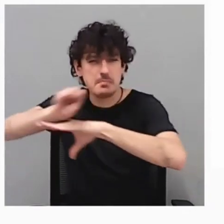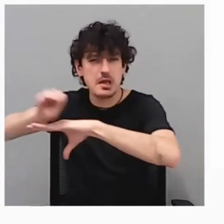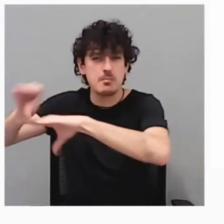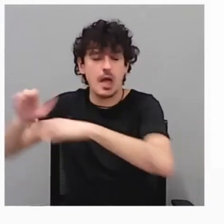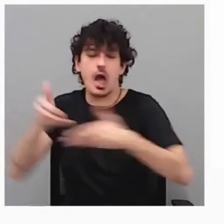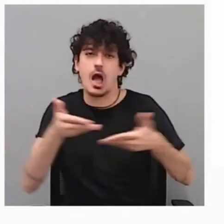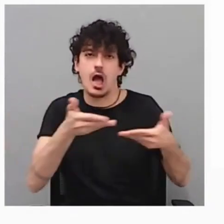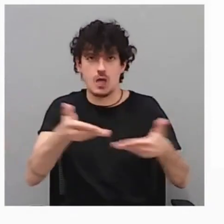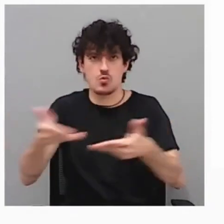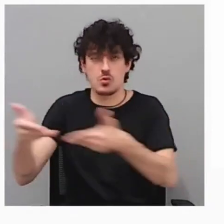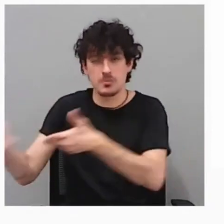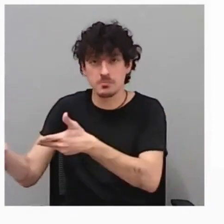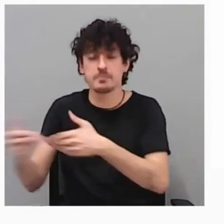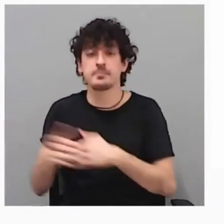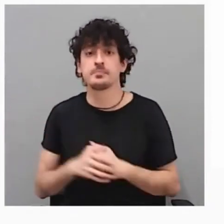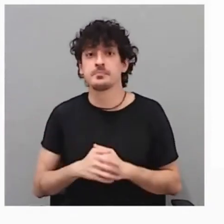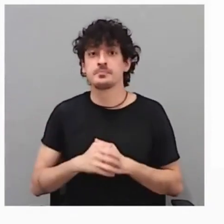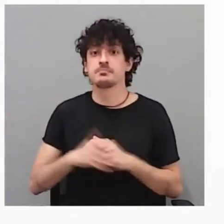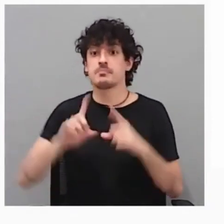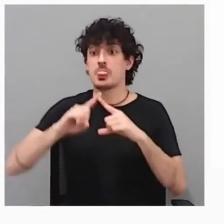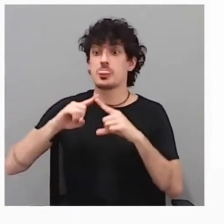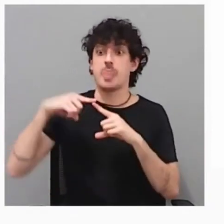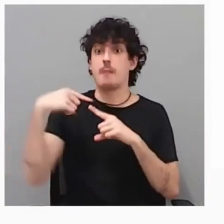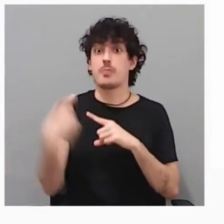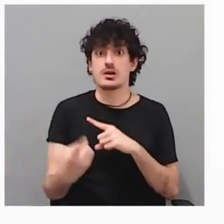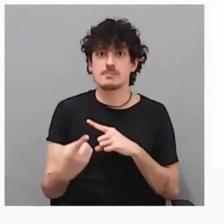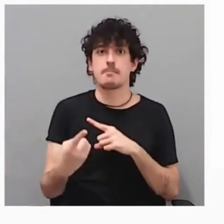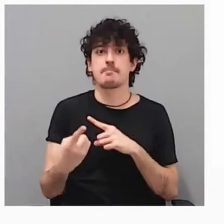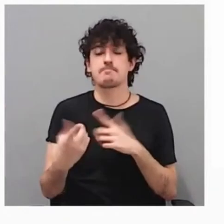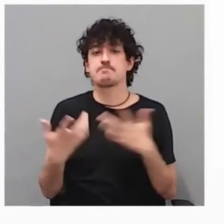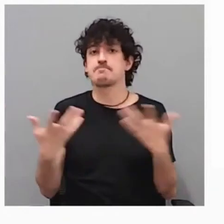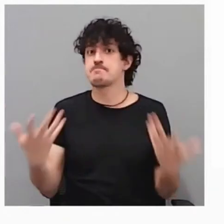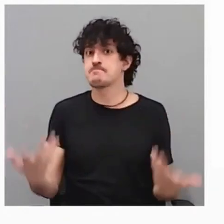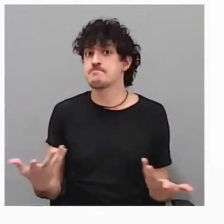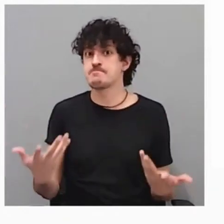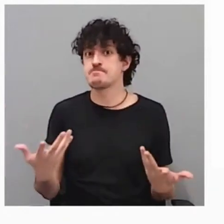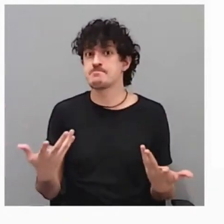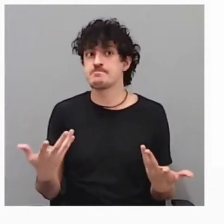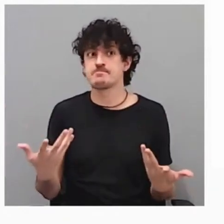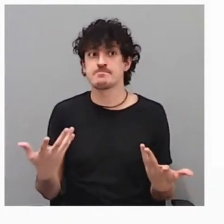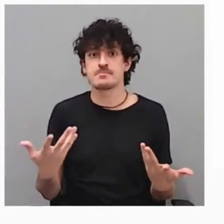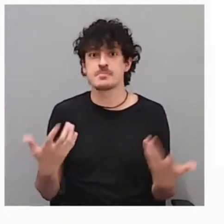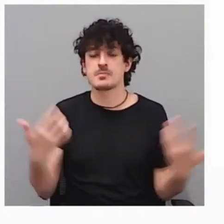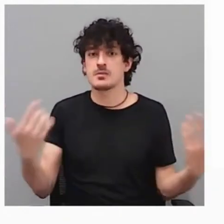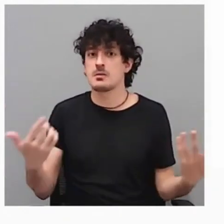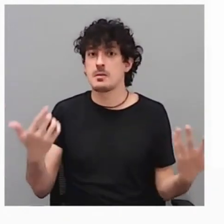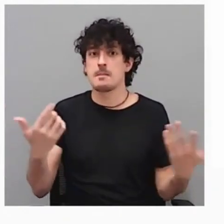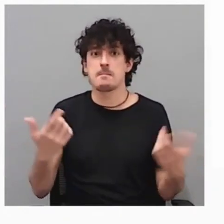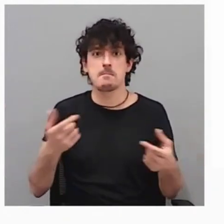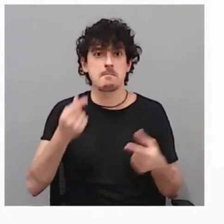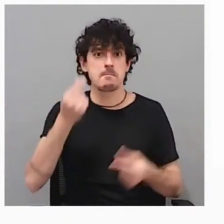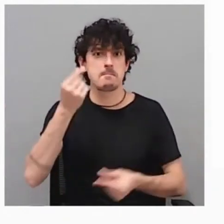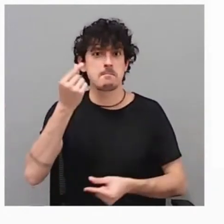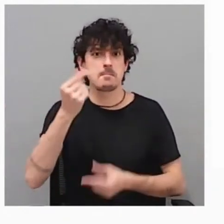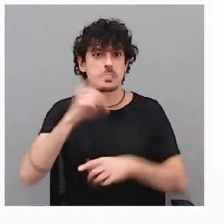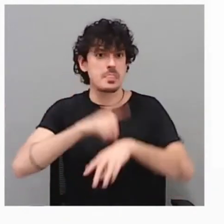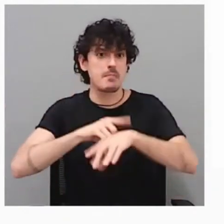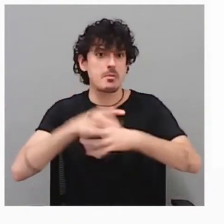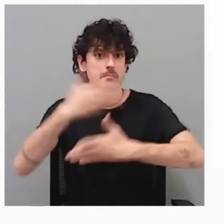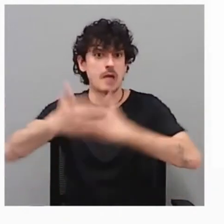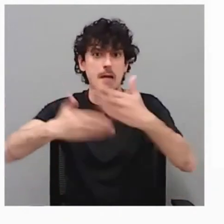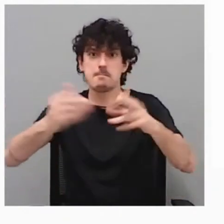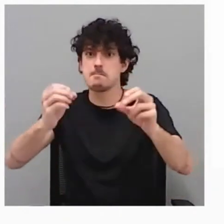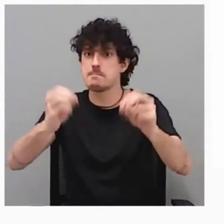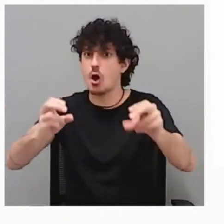¿Qué es lo que pasaba después? Bueno, pues que muchas cosas de estas que ocurrían se iban cronificando en el tiempo, el foco mediático y